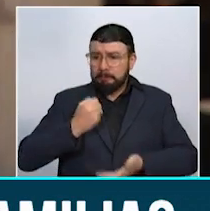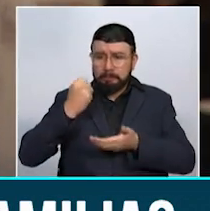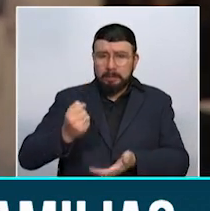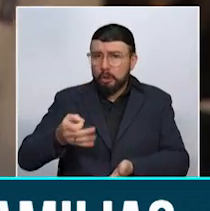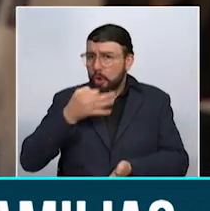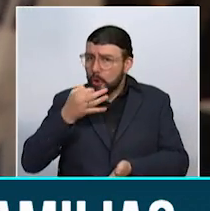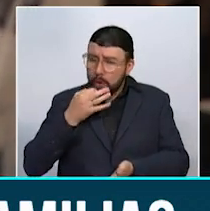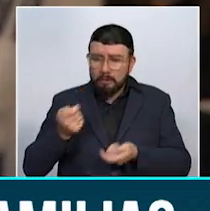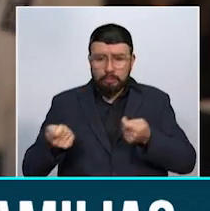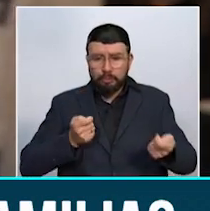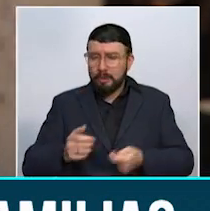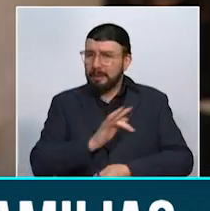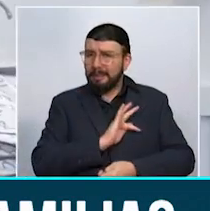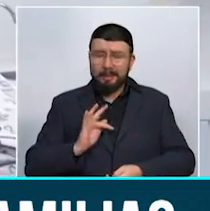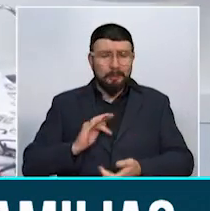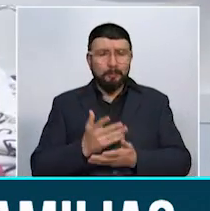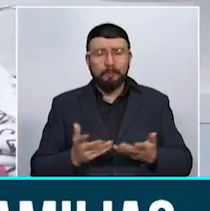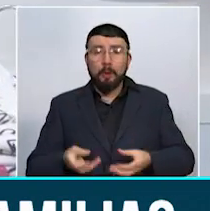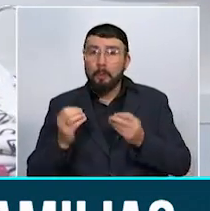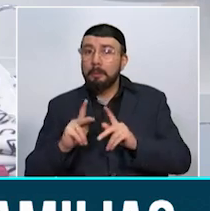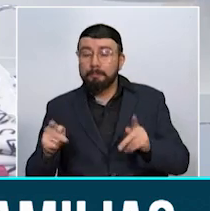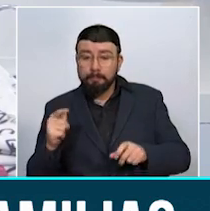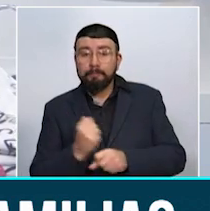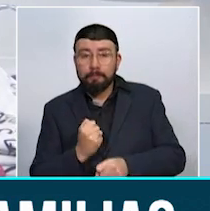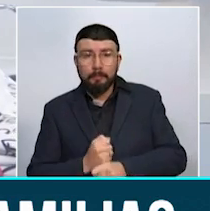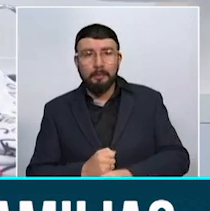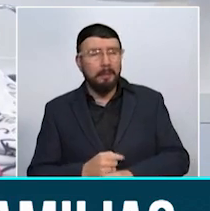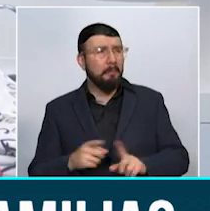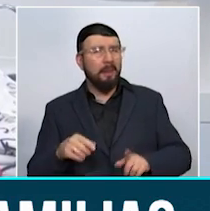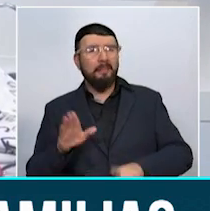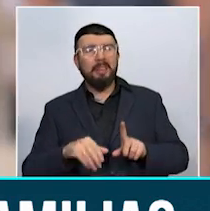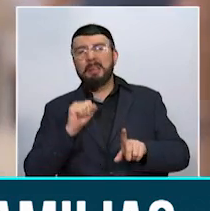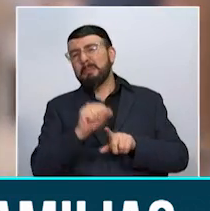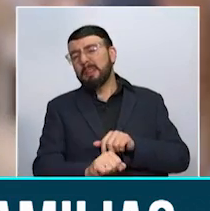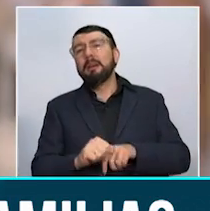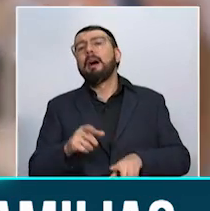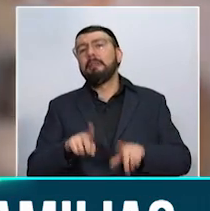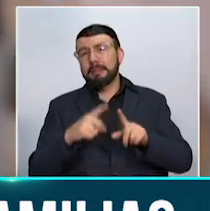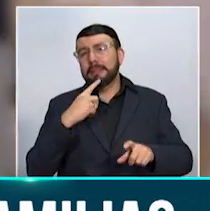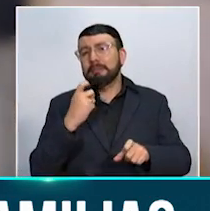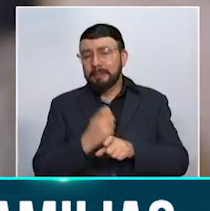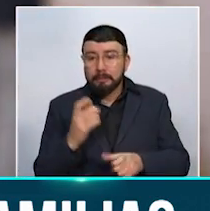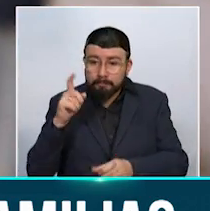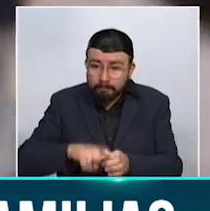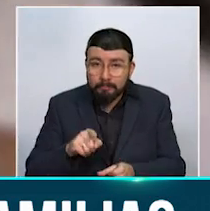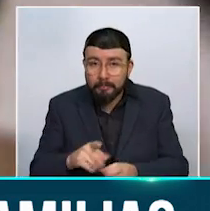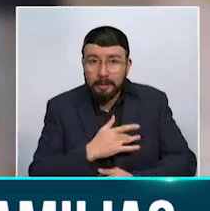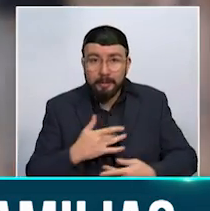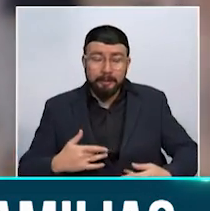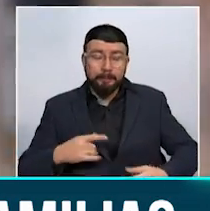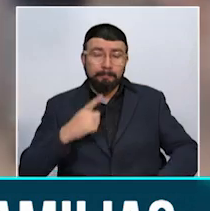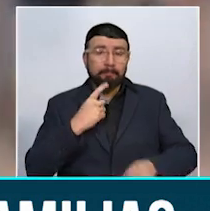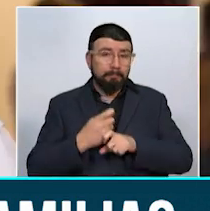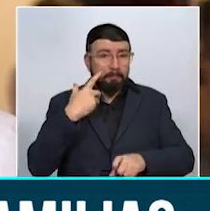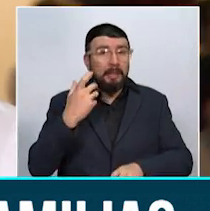personas que están trabajando el tema. Sin embargo, la discriminación y el difícil acceso al sistema de salud sigue siendo un factor predominante